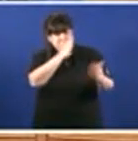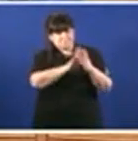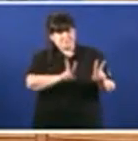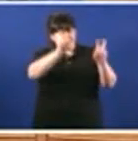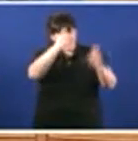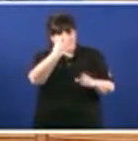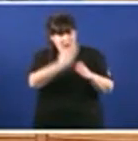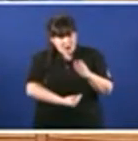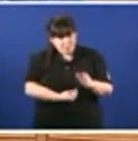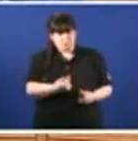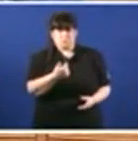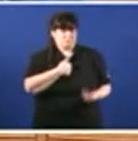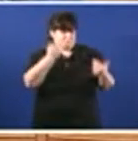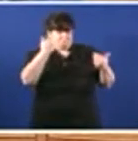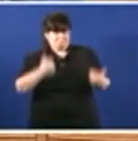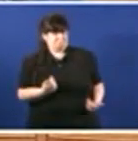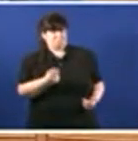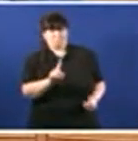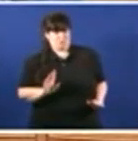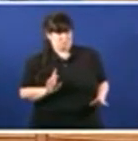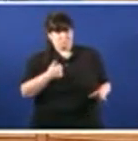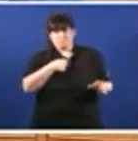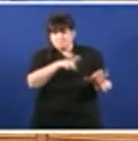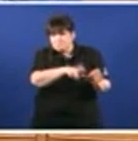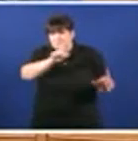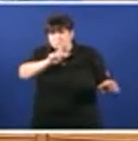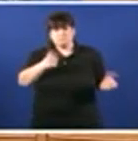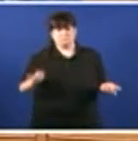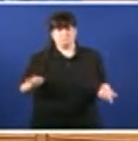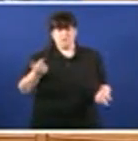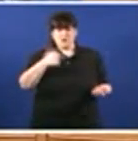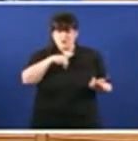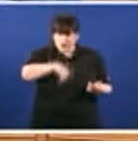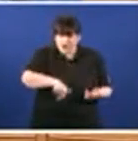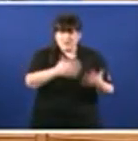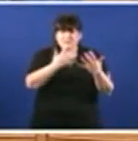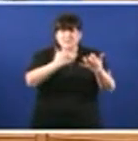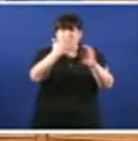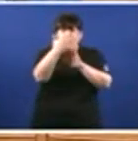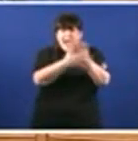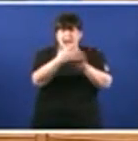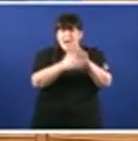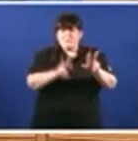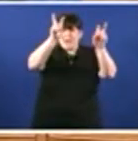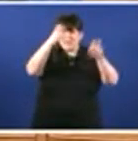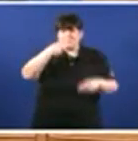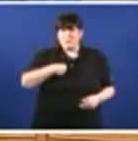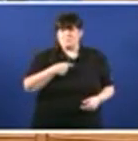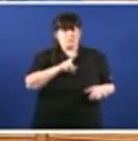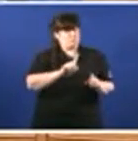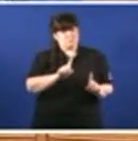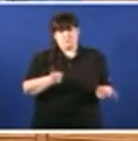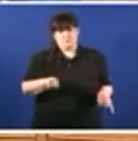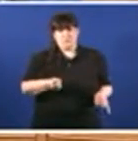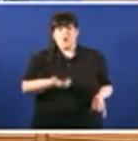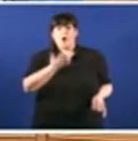voluntaria do embarazo non a vai a ter non vou a confrontar nesta Cámara sobre ese asunto e en consecuencia se vostedes